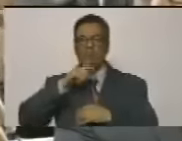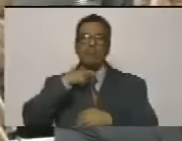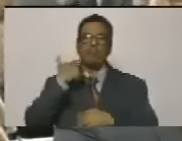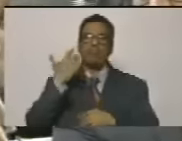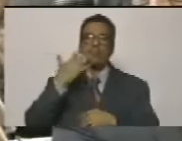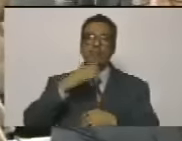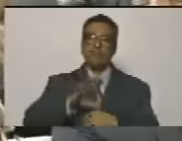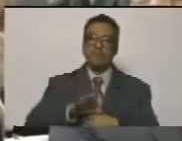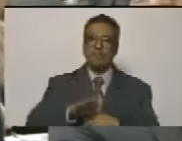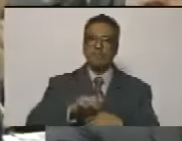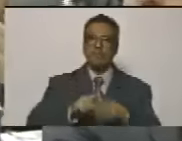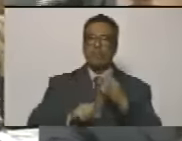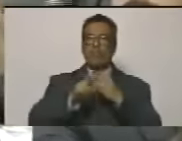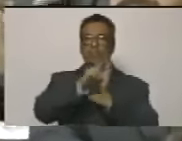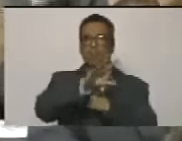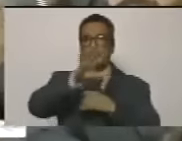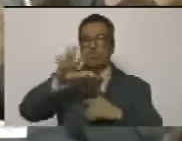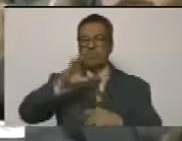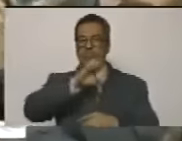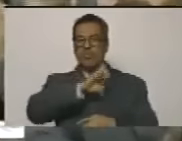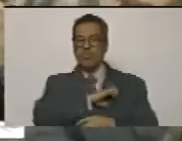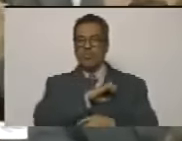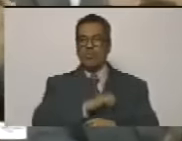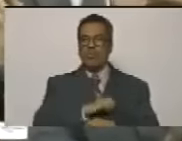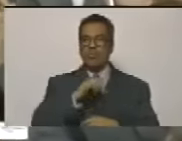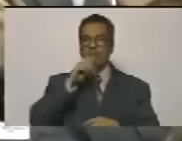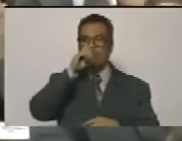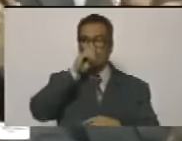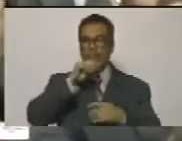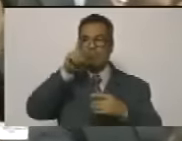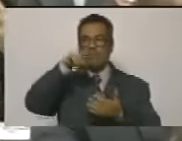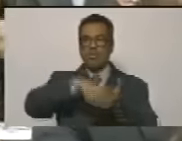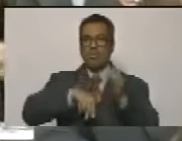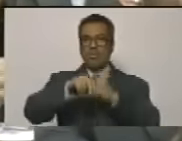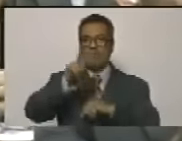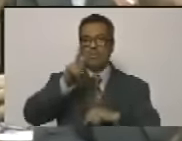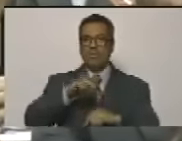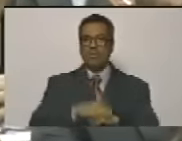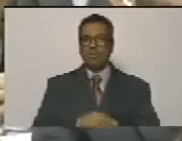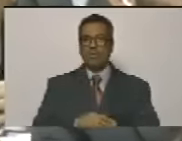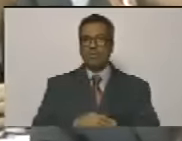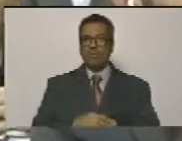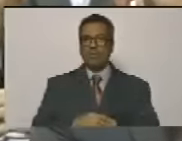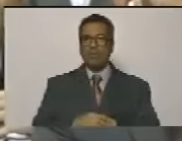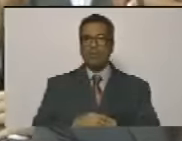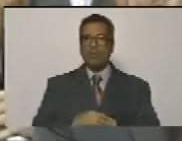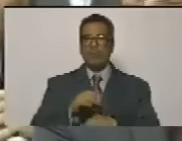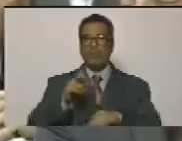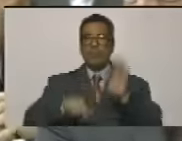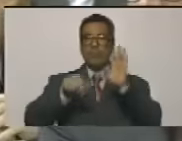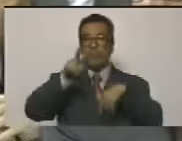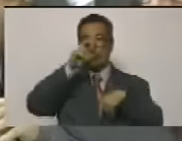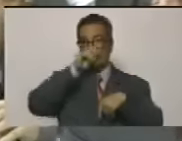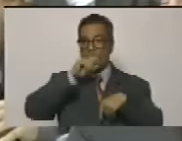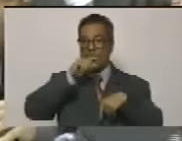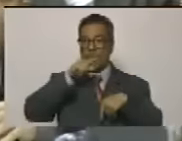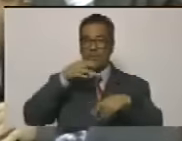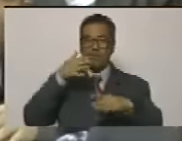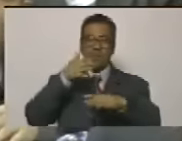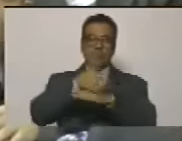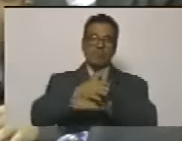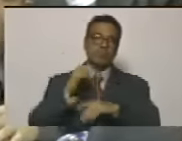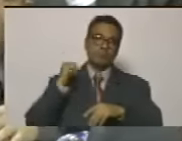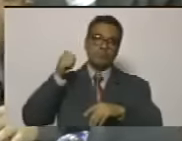un 25 de enero del año 2012. Hace 12 años partió a la